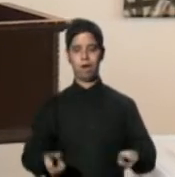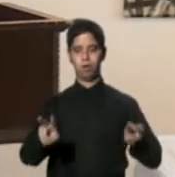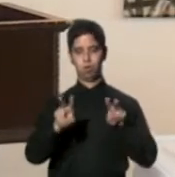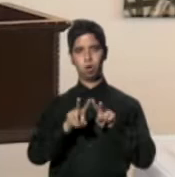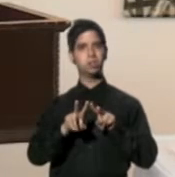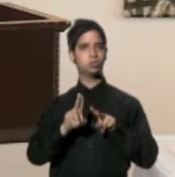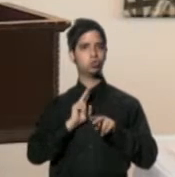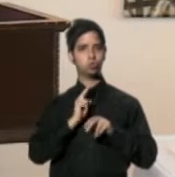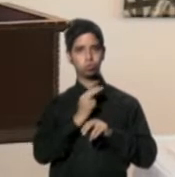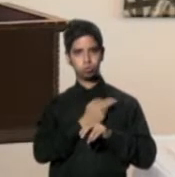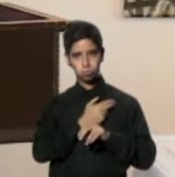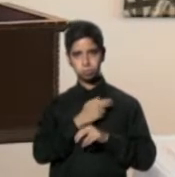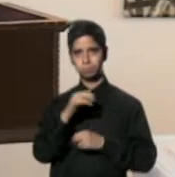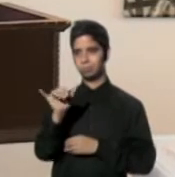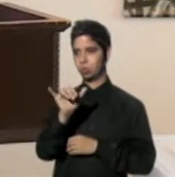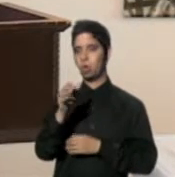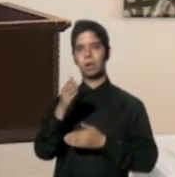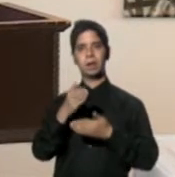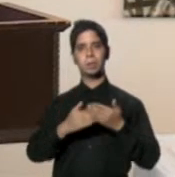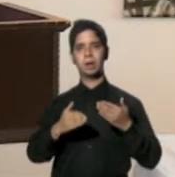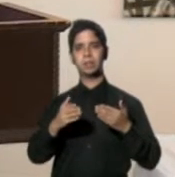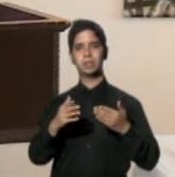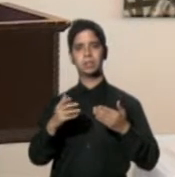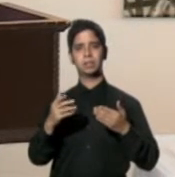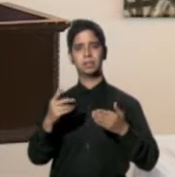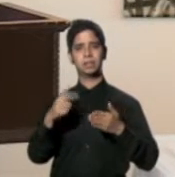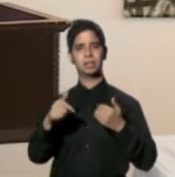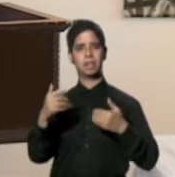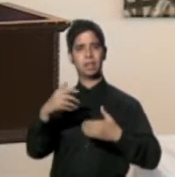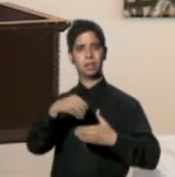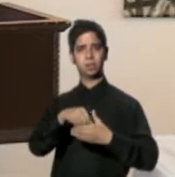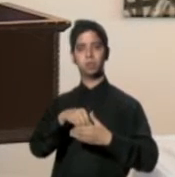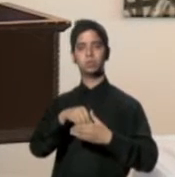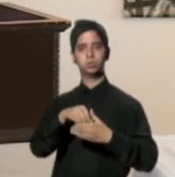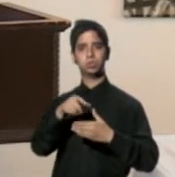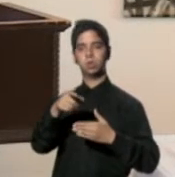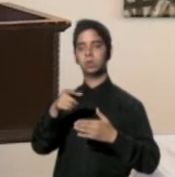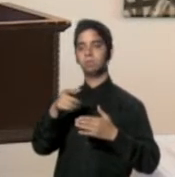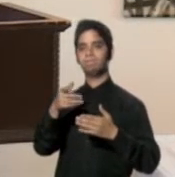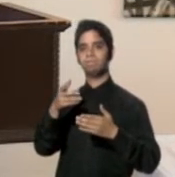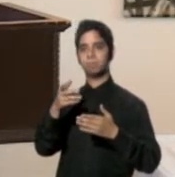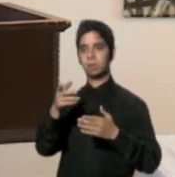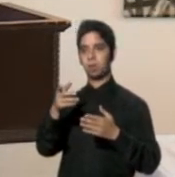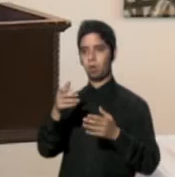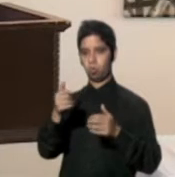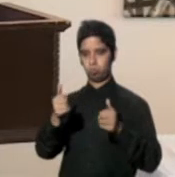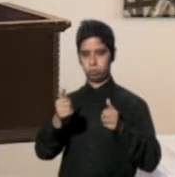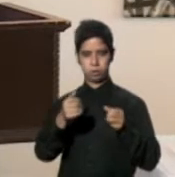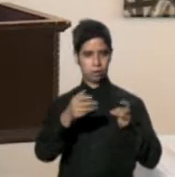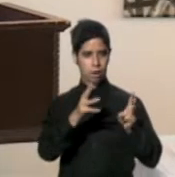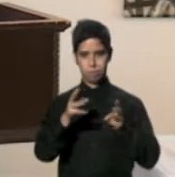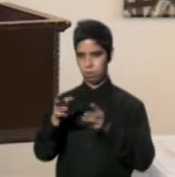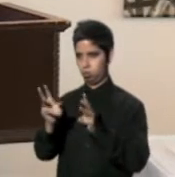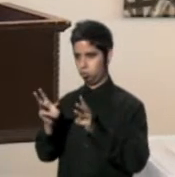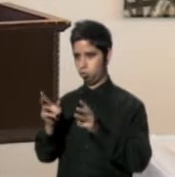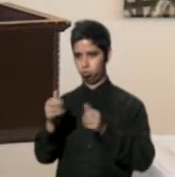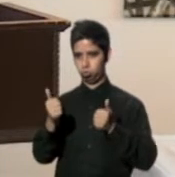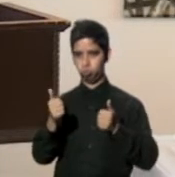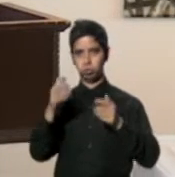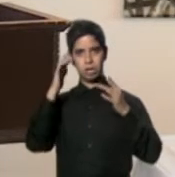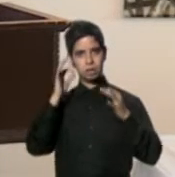la parte que tiene que ver con qué camino en tu vida vas a tomar para llegar al éxito de tu vida.